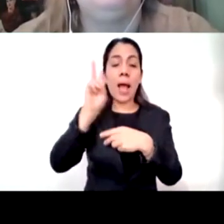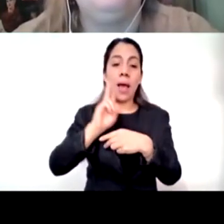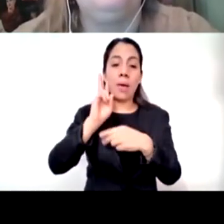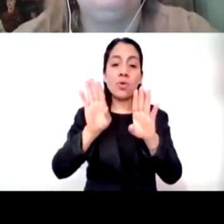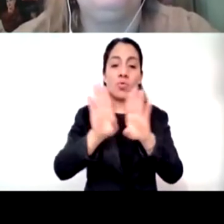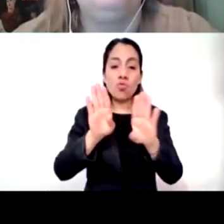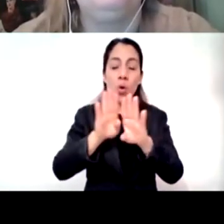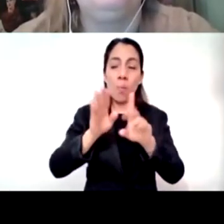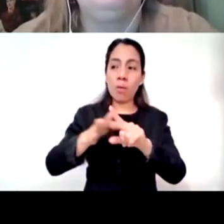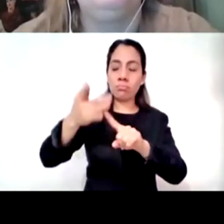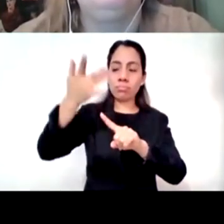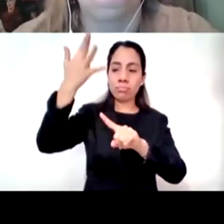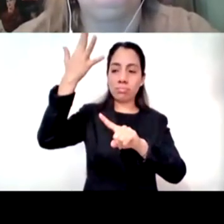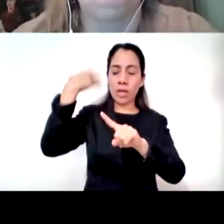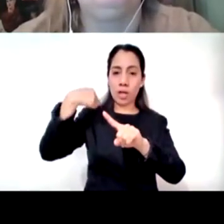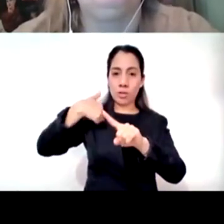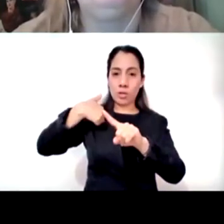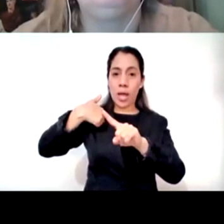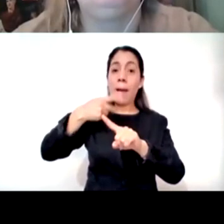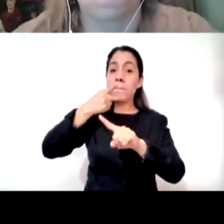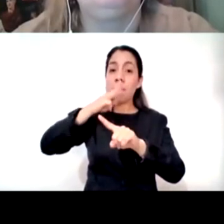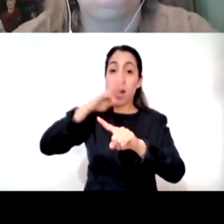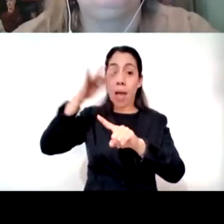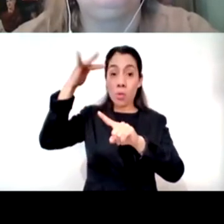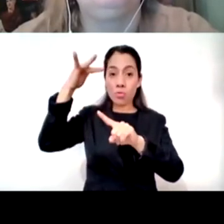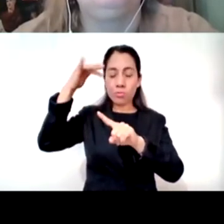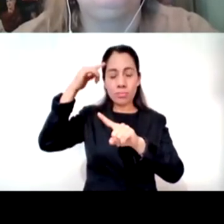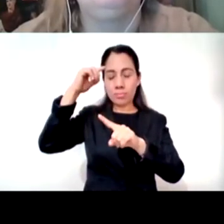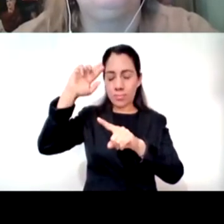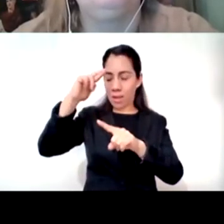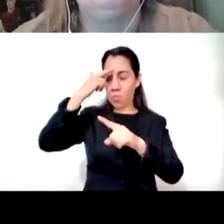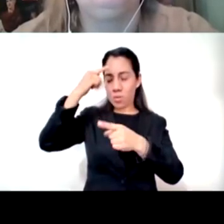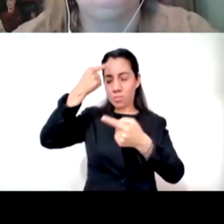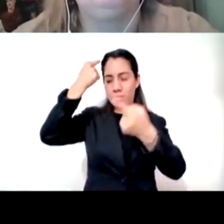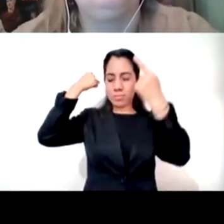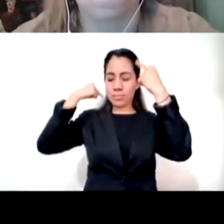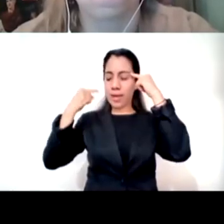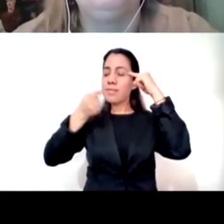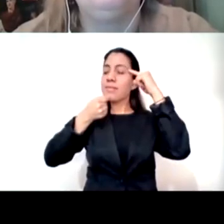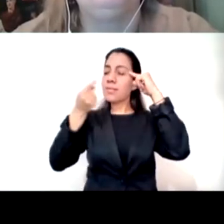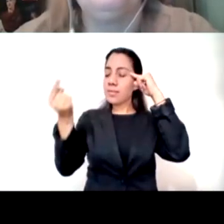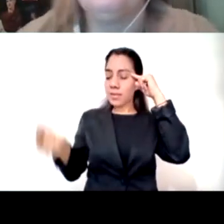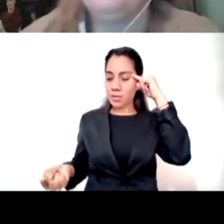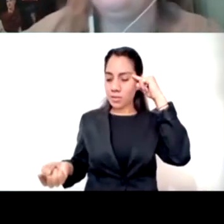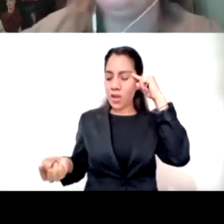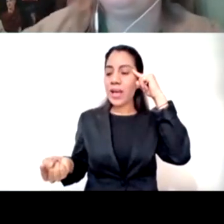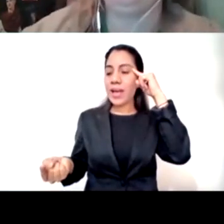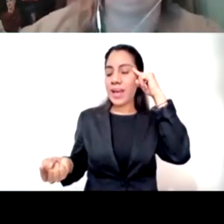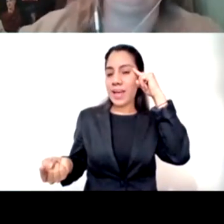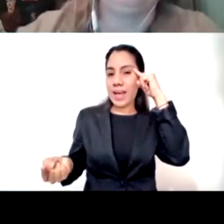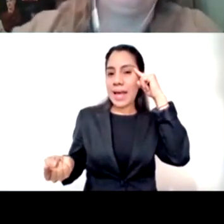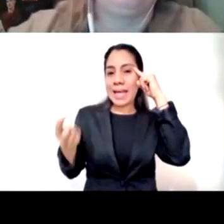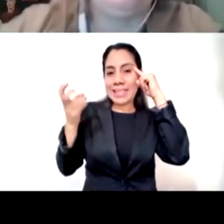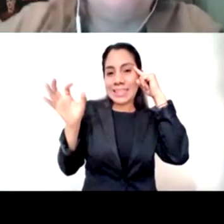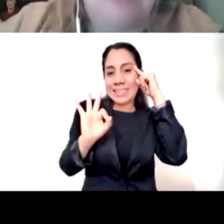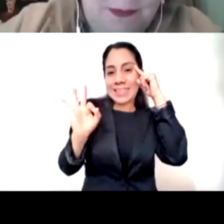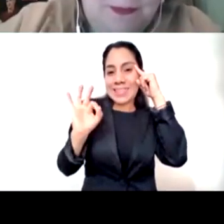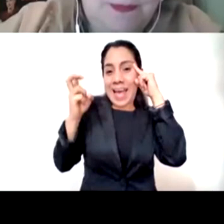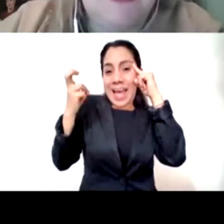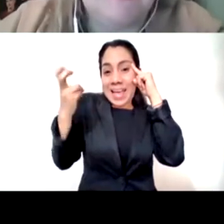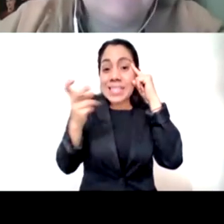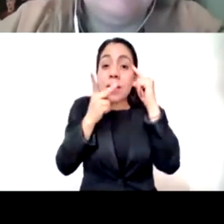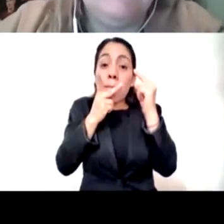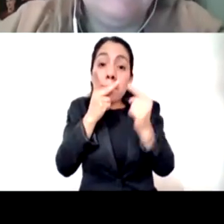y ¿qué te hubiera gustado a ti? creo que es un recurso bien importante para que los papás cambiemos de esa forma nos das un camino a la